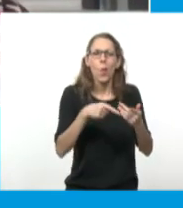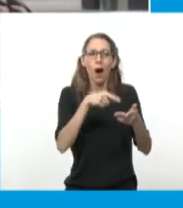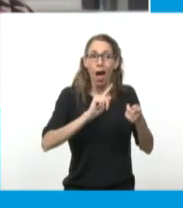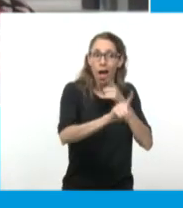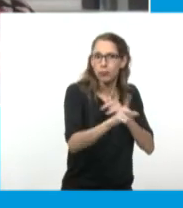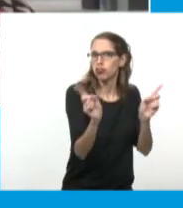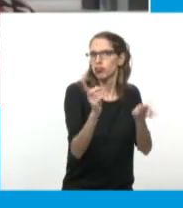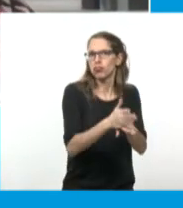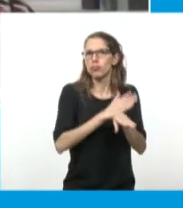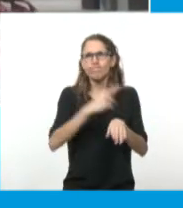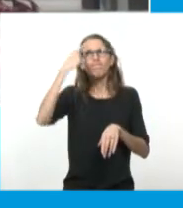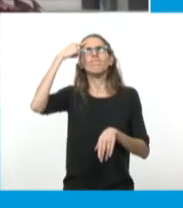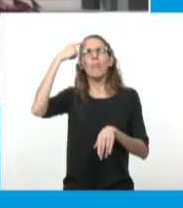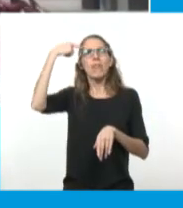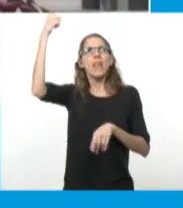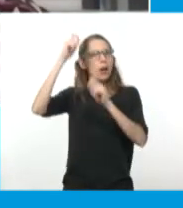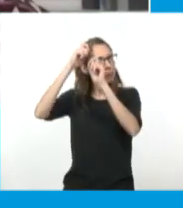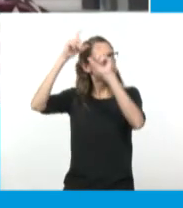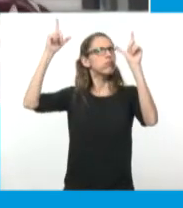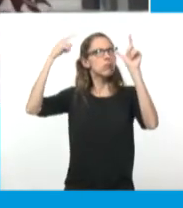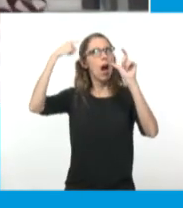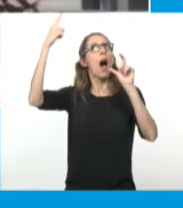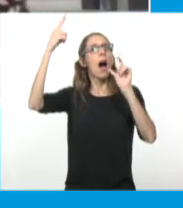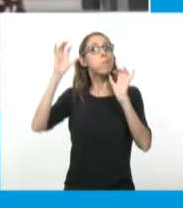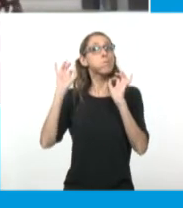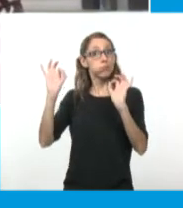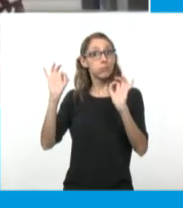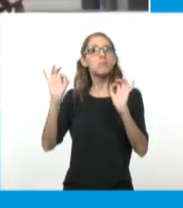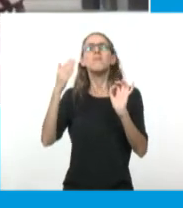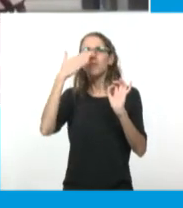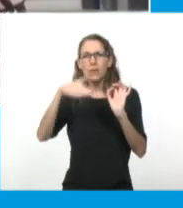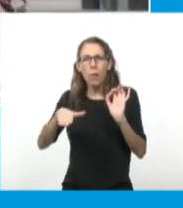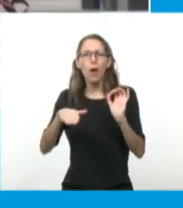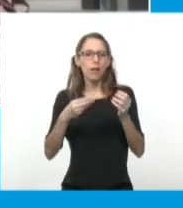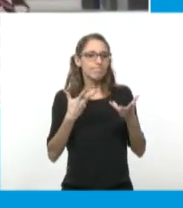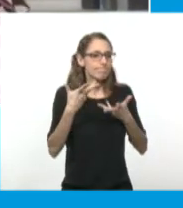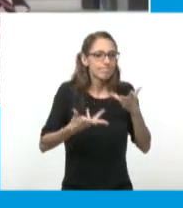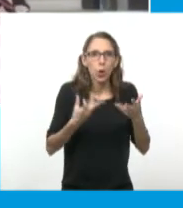nada. Y de la mano de esa idea va después cómo uno lo quiera resolver.